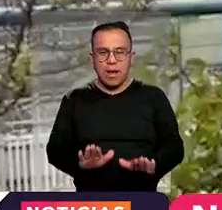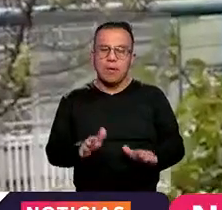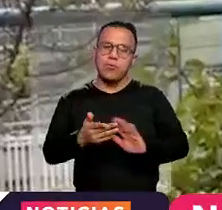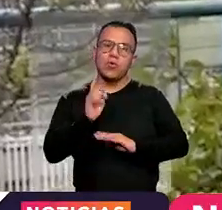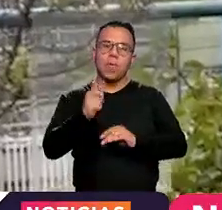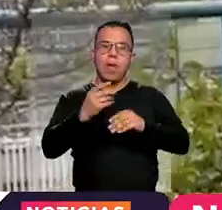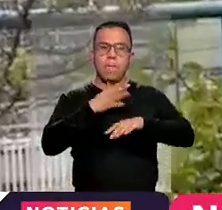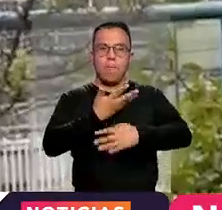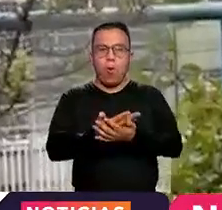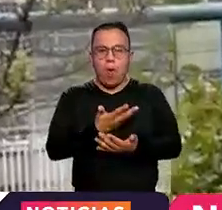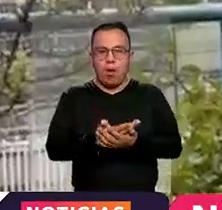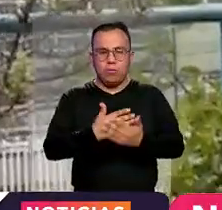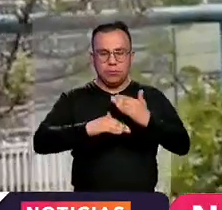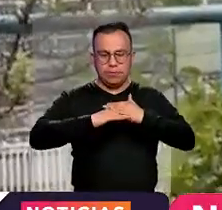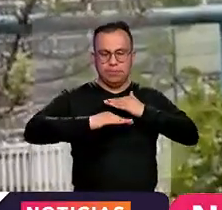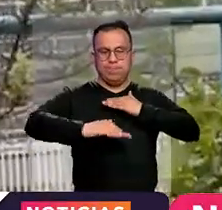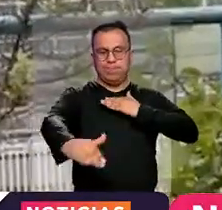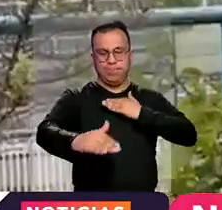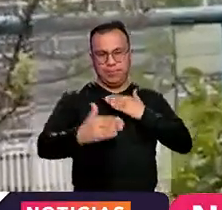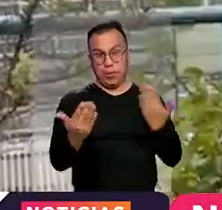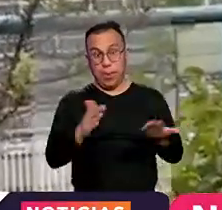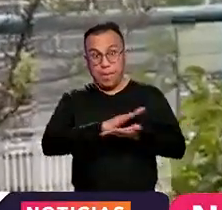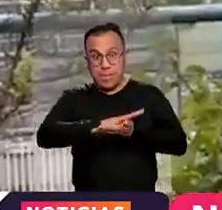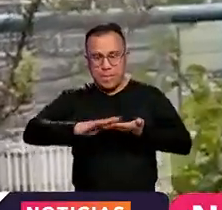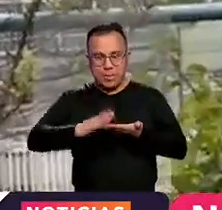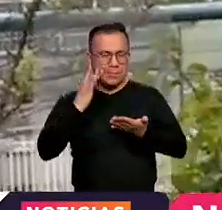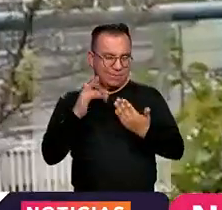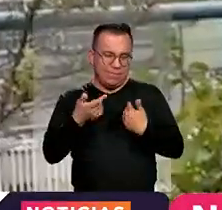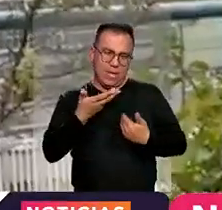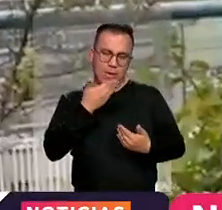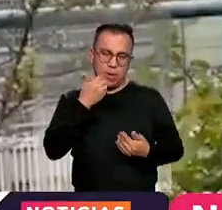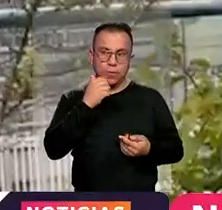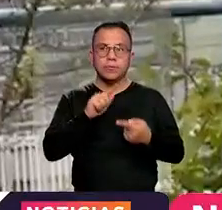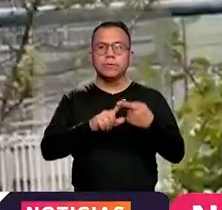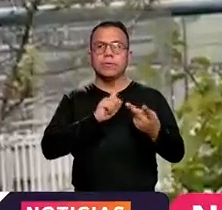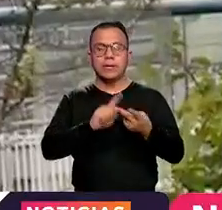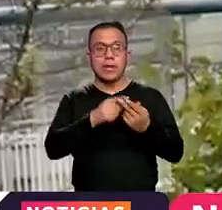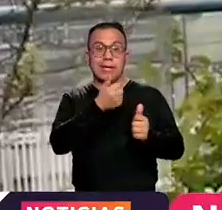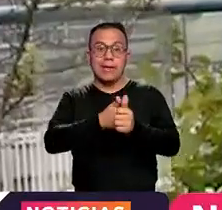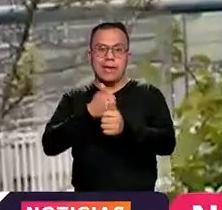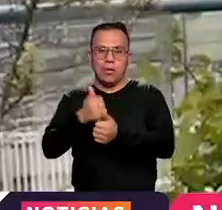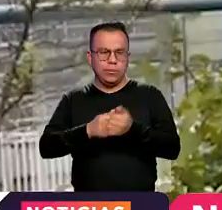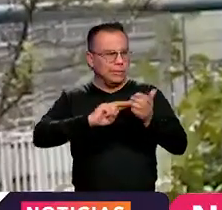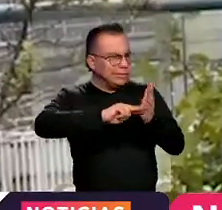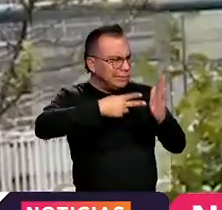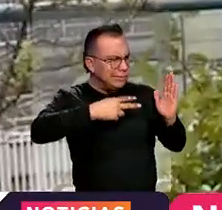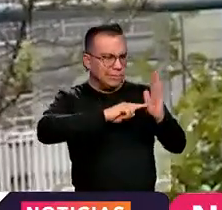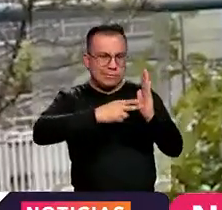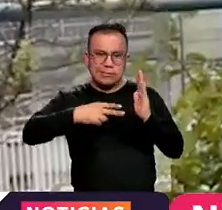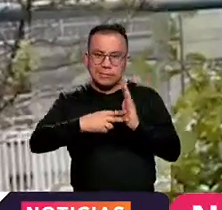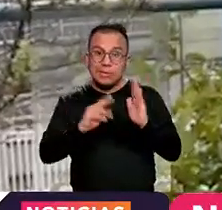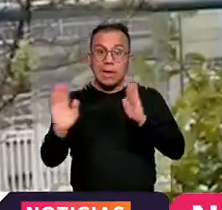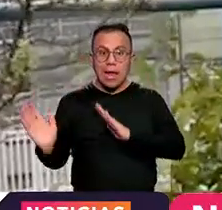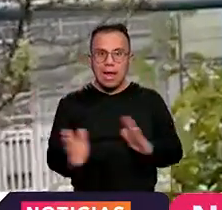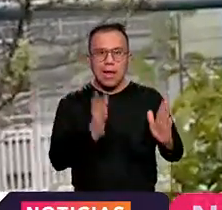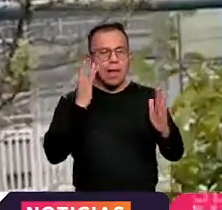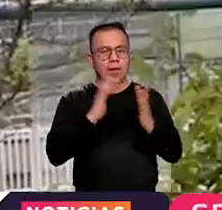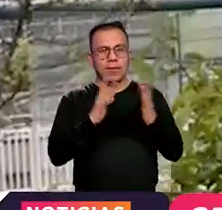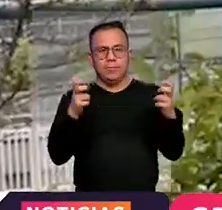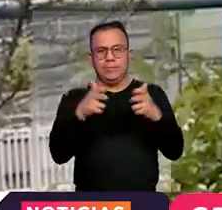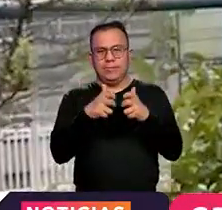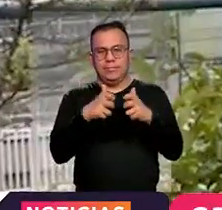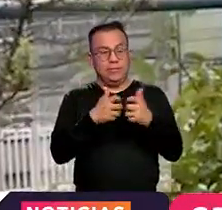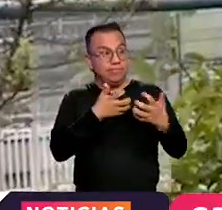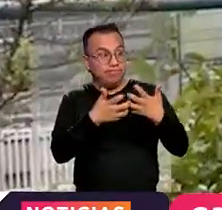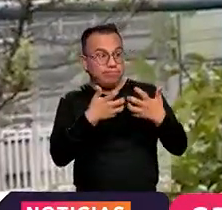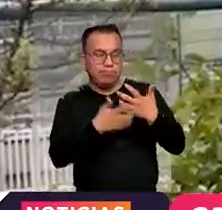pavimento se encuentra húmedo o que el piso está húmedo. También los invitamos acá a una revisión de todo lo que tiene que ver con el sistema eléctrico del